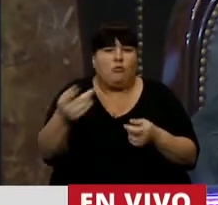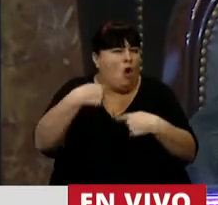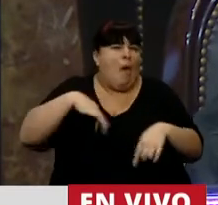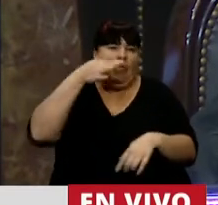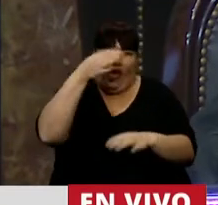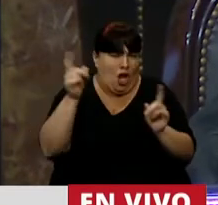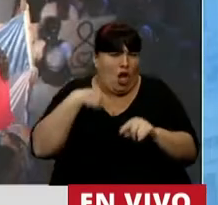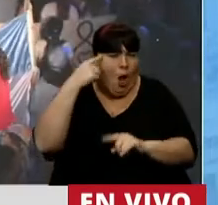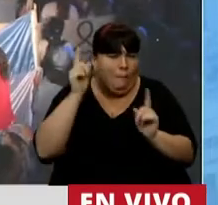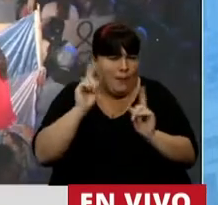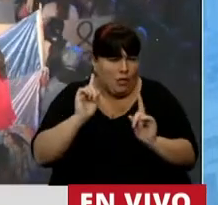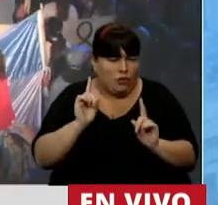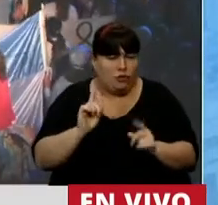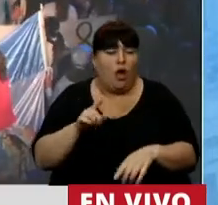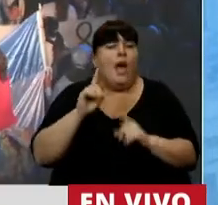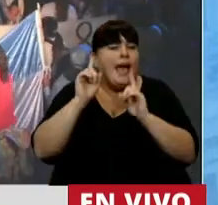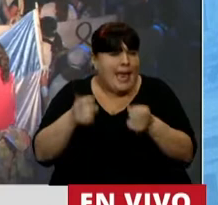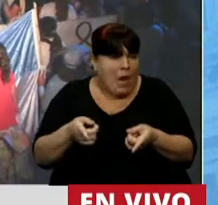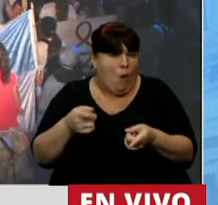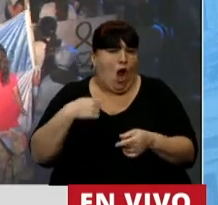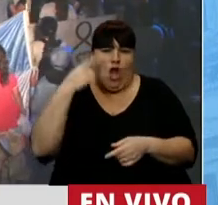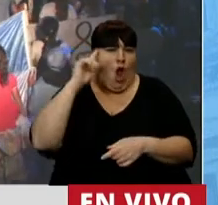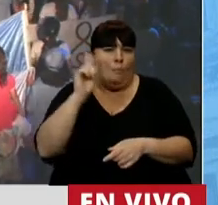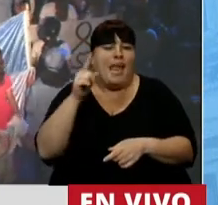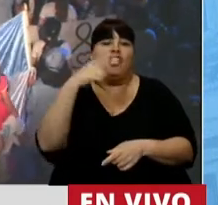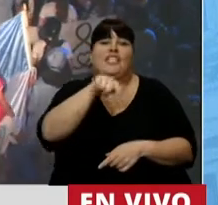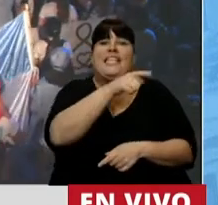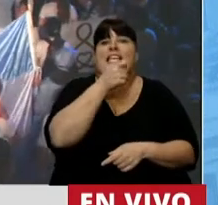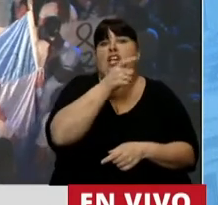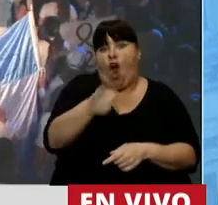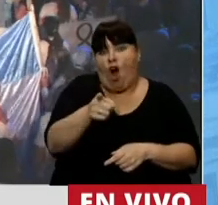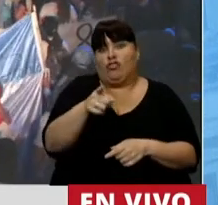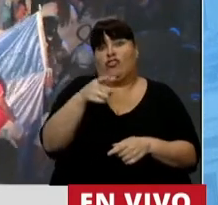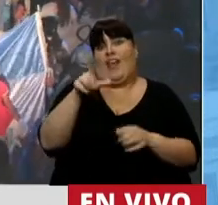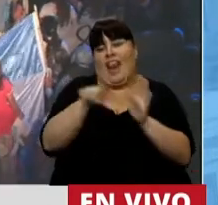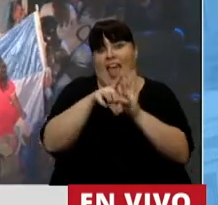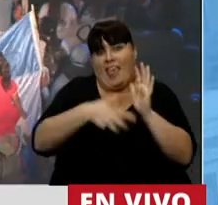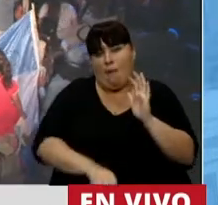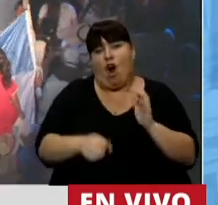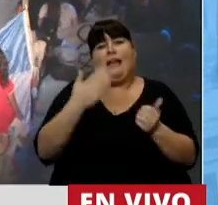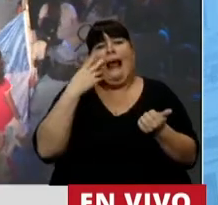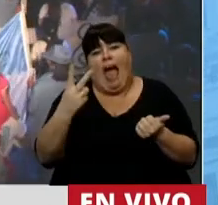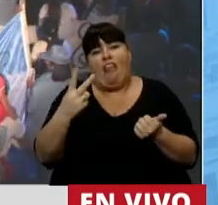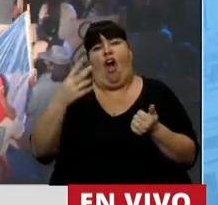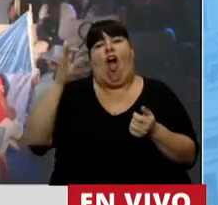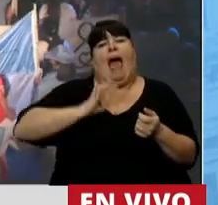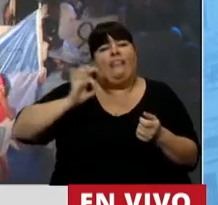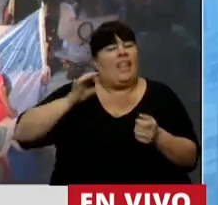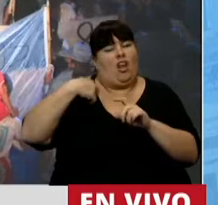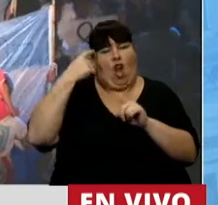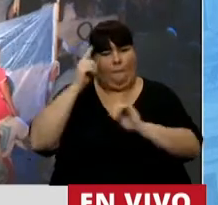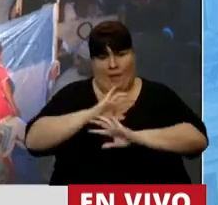nada la vida. De la misma manera, tampoco creo que quienes estén en contra de esa legalización sean hipócritas, retrógrados,